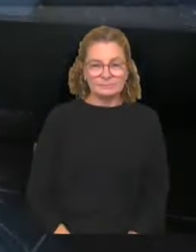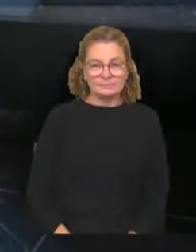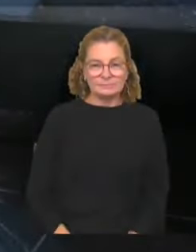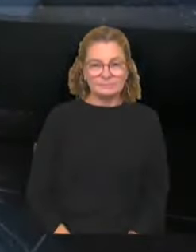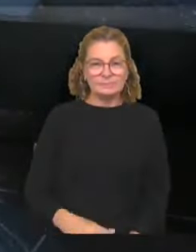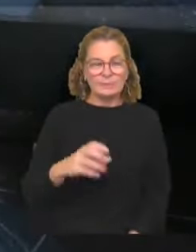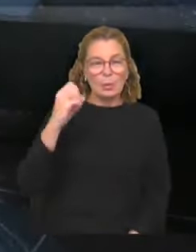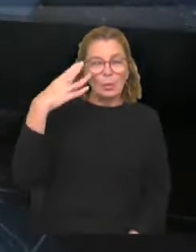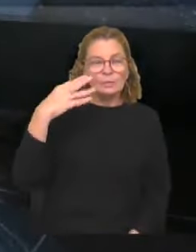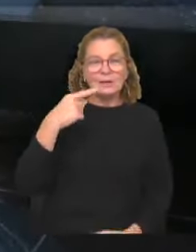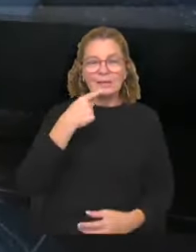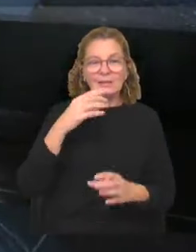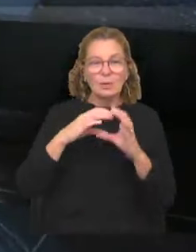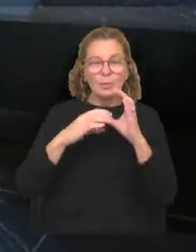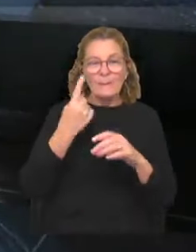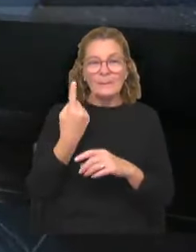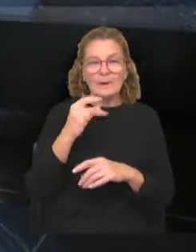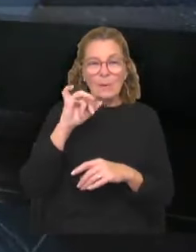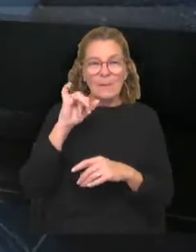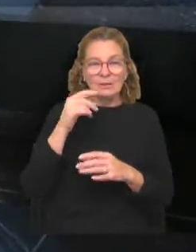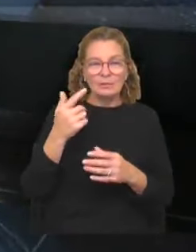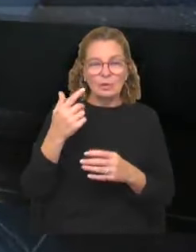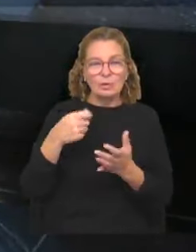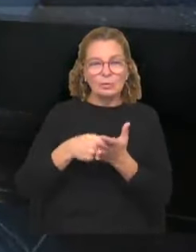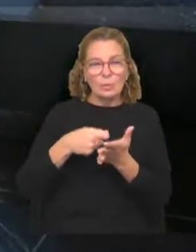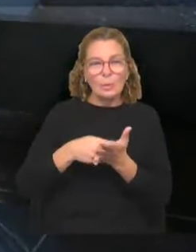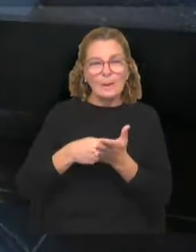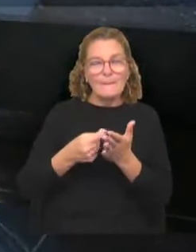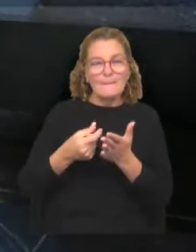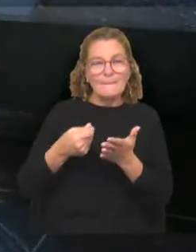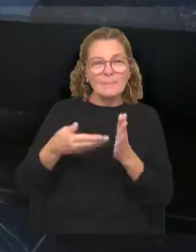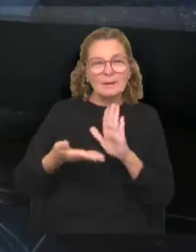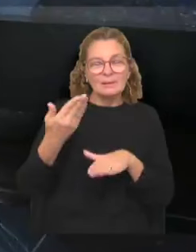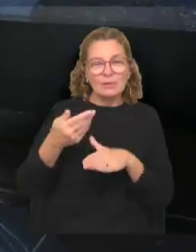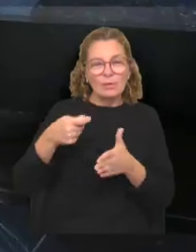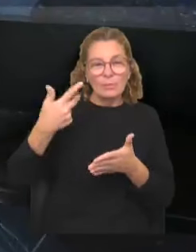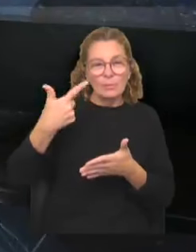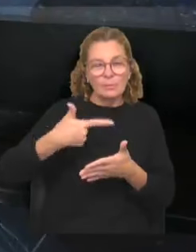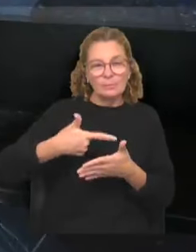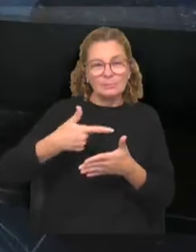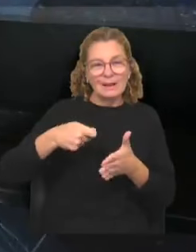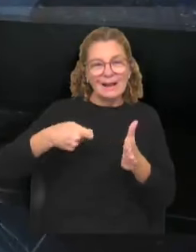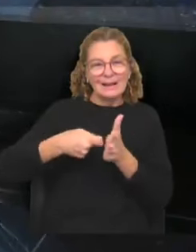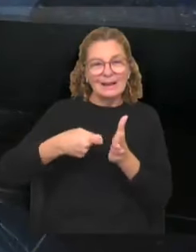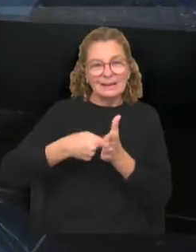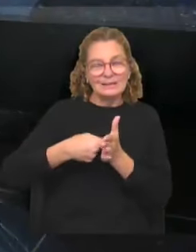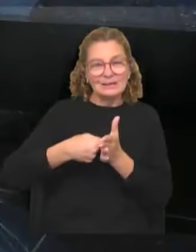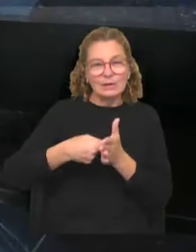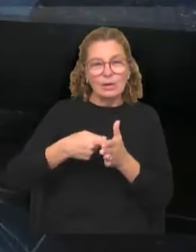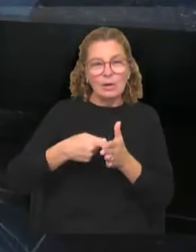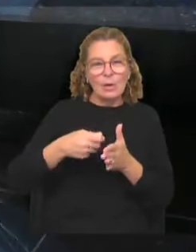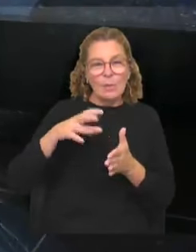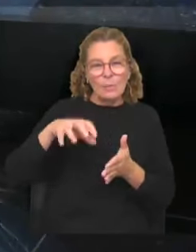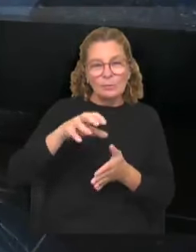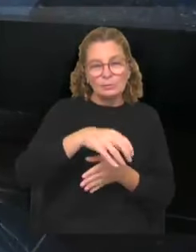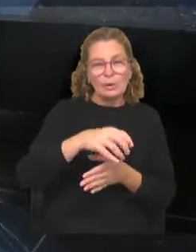UTE comunicó que a partir del primero de mayo van a subir los precios para la recarga de los vehículos eléctricos en los puntos habilitados por la